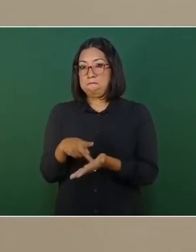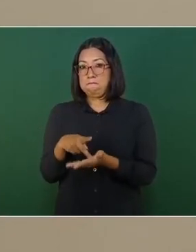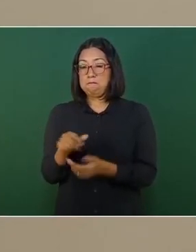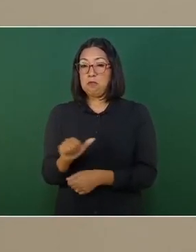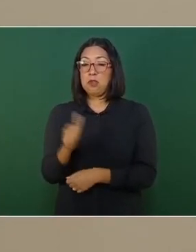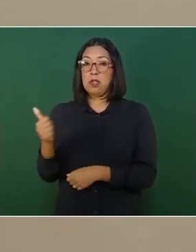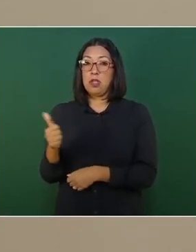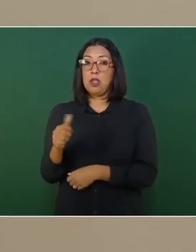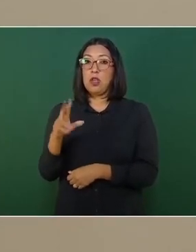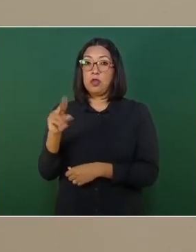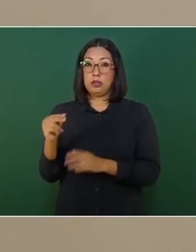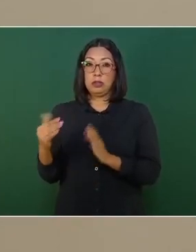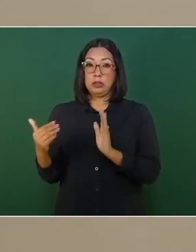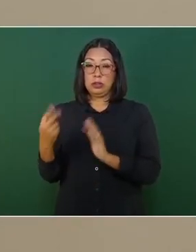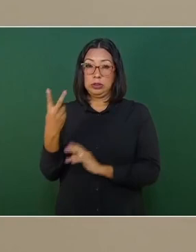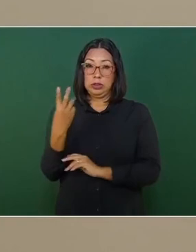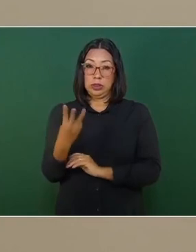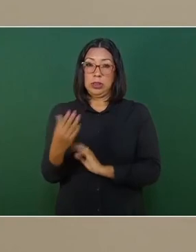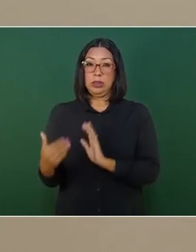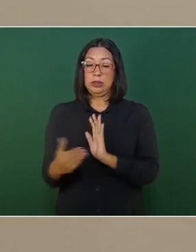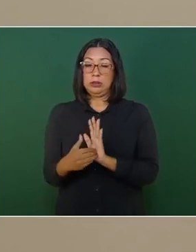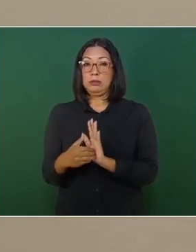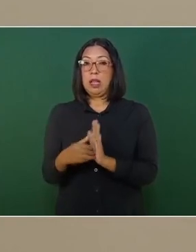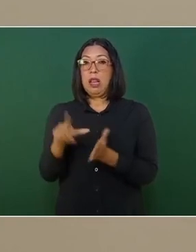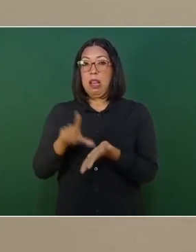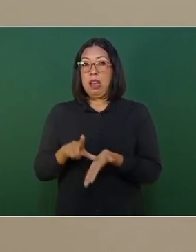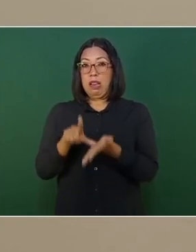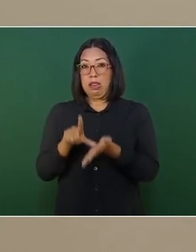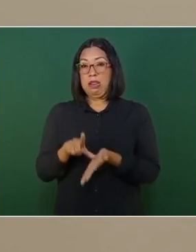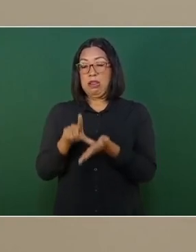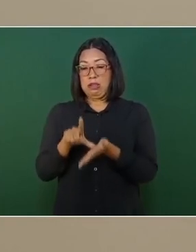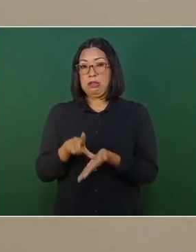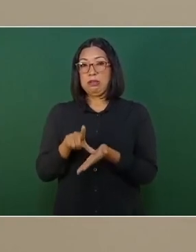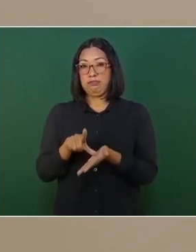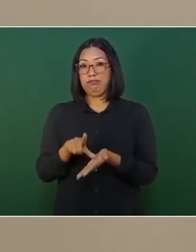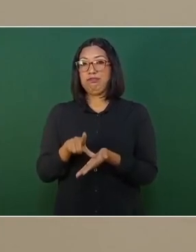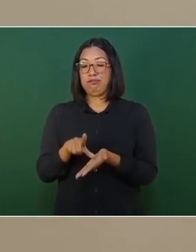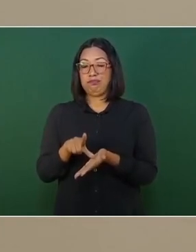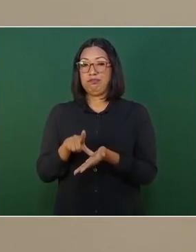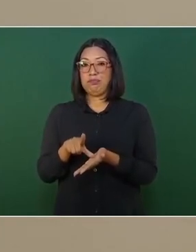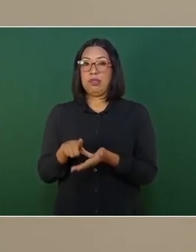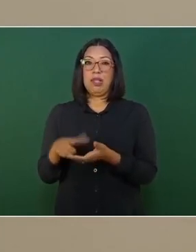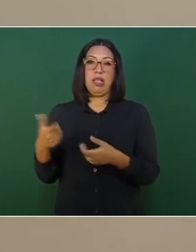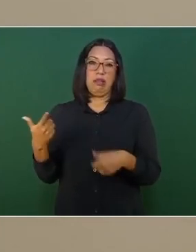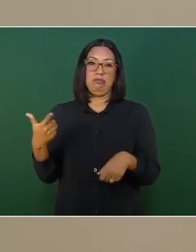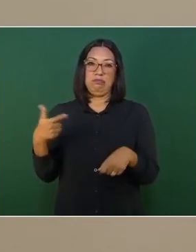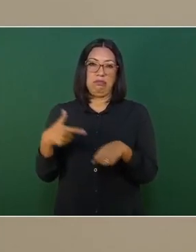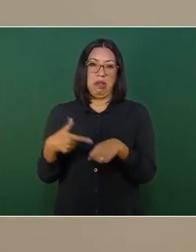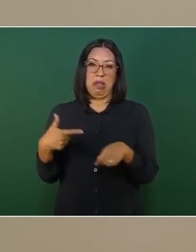83 mil doscientos sesenta y cuatro litros de combustible ilícito. Siguiente.